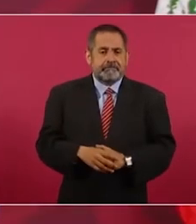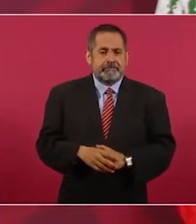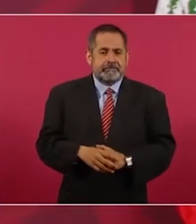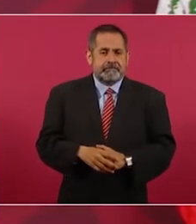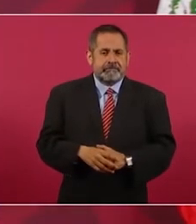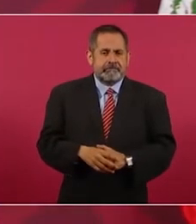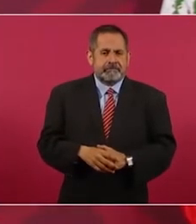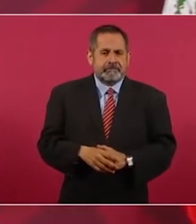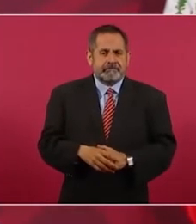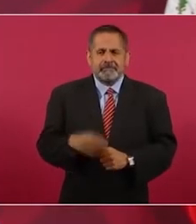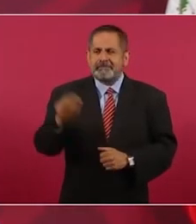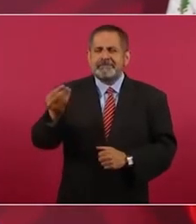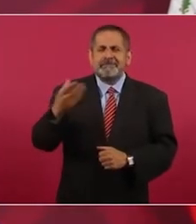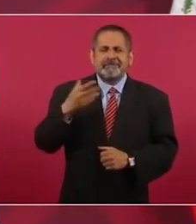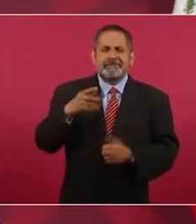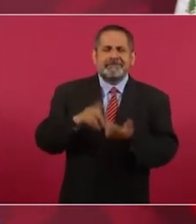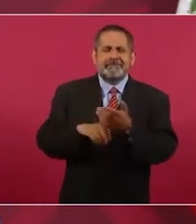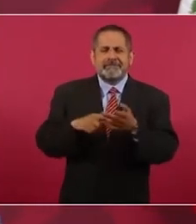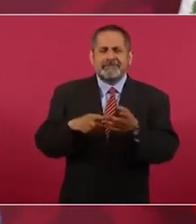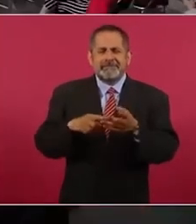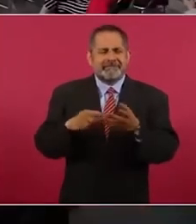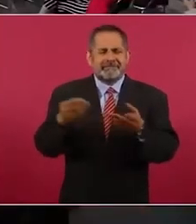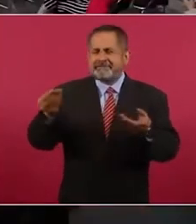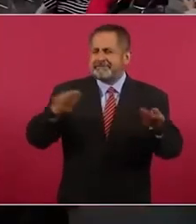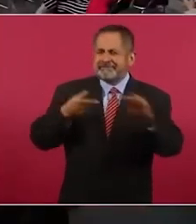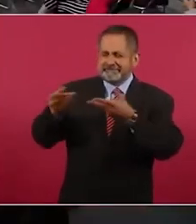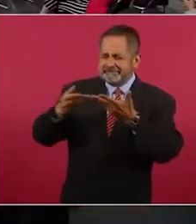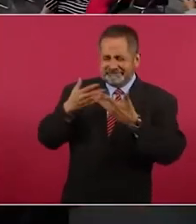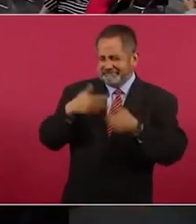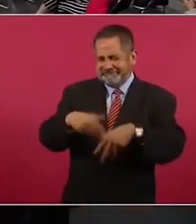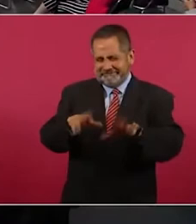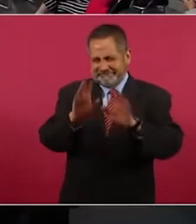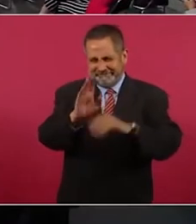Me lo mandan así, aquí me llega de todo. sea,